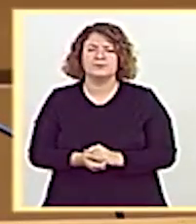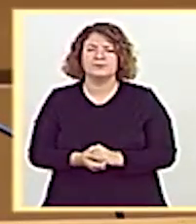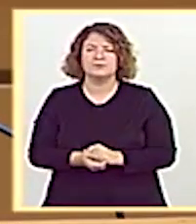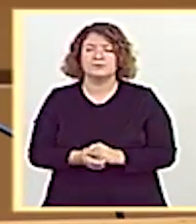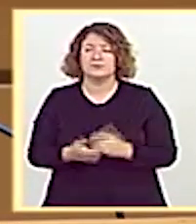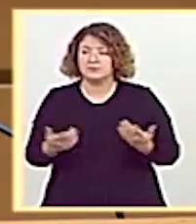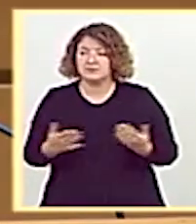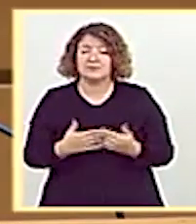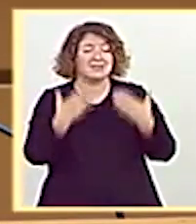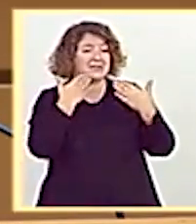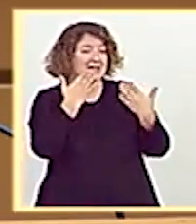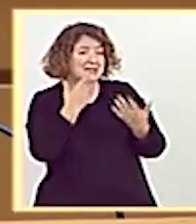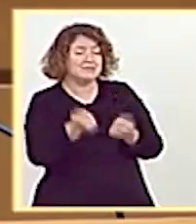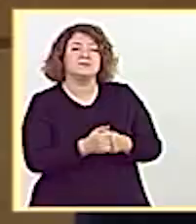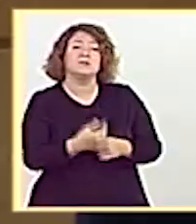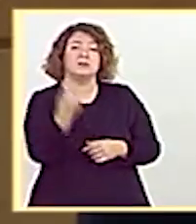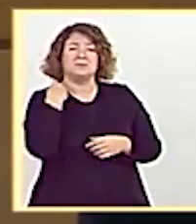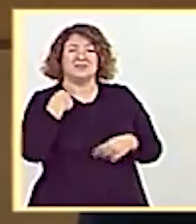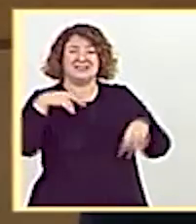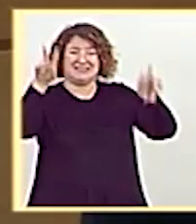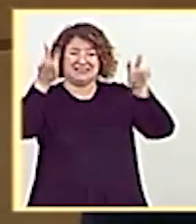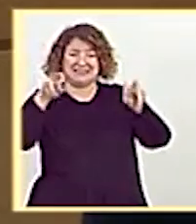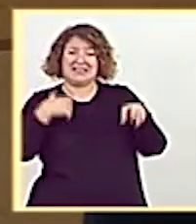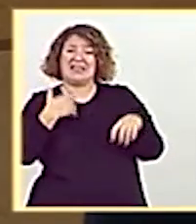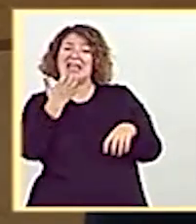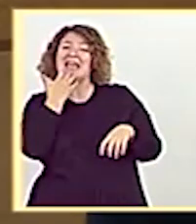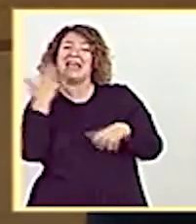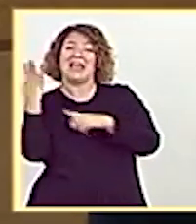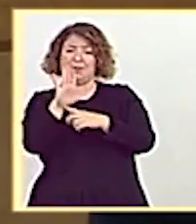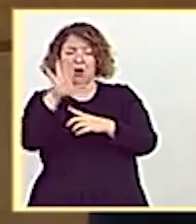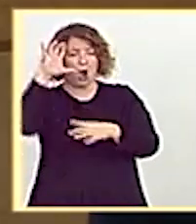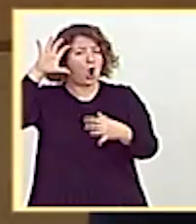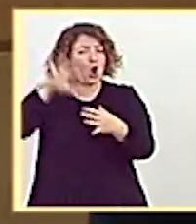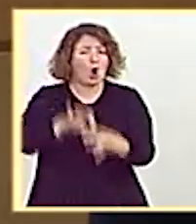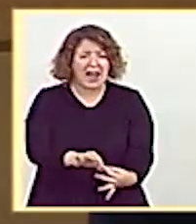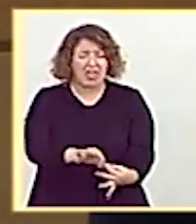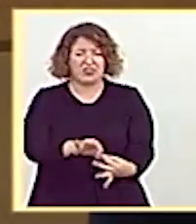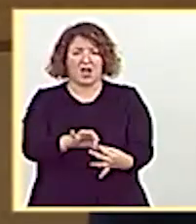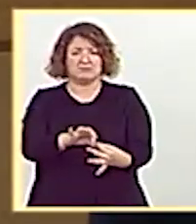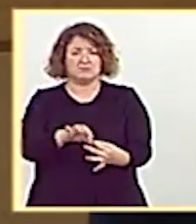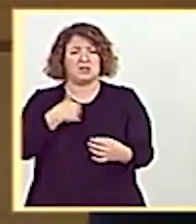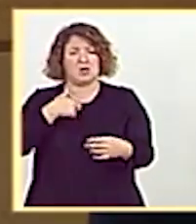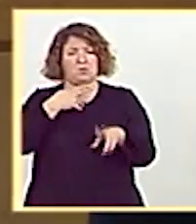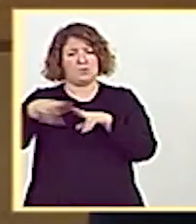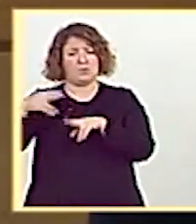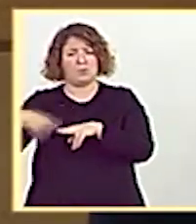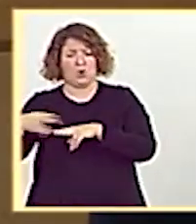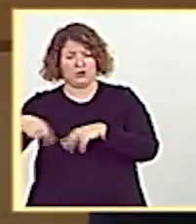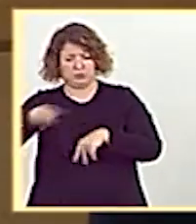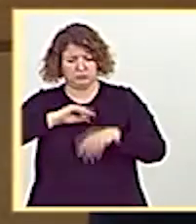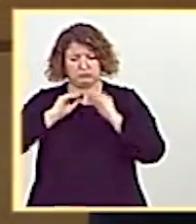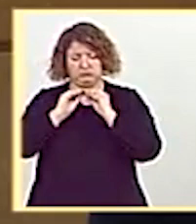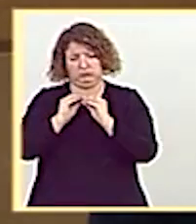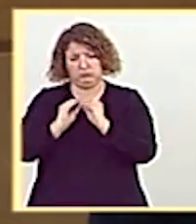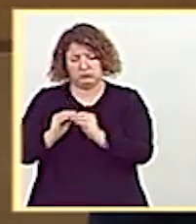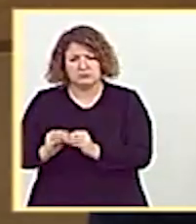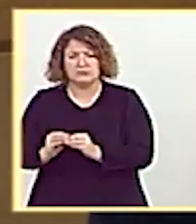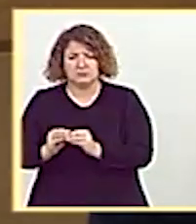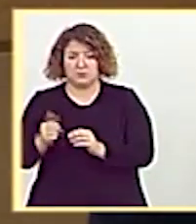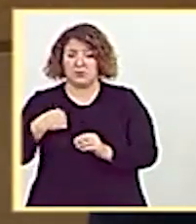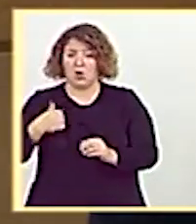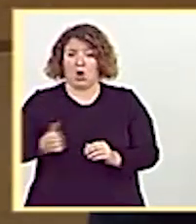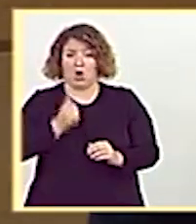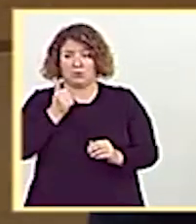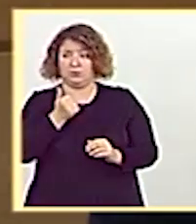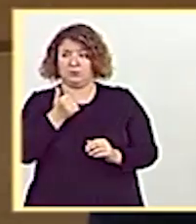Muchas gracias, señoría. Usted me pregunta por la ejemplaridad y la coherencia de las políticas que estamos llevando a cabo. Le doy la oportunidad de que